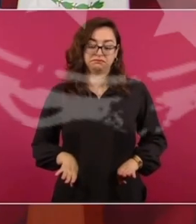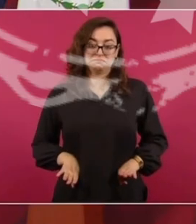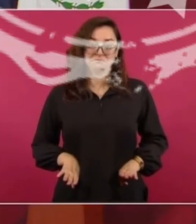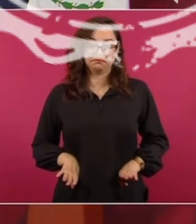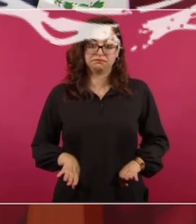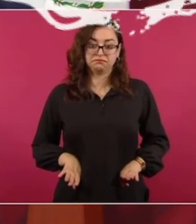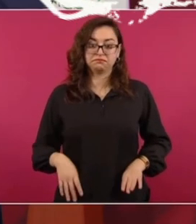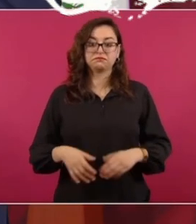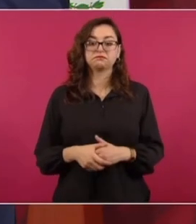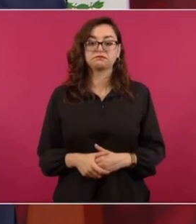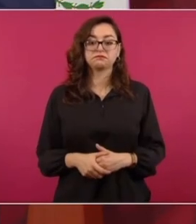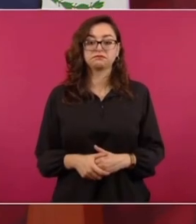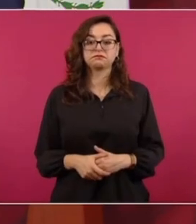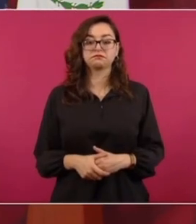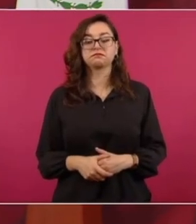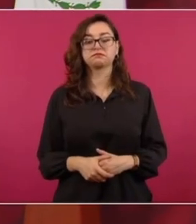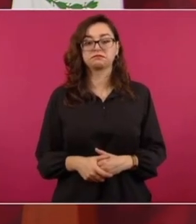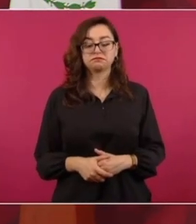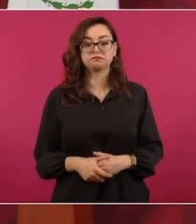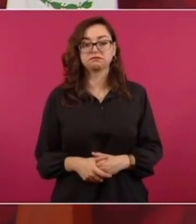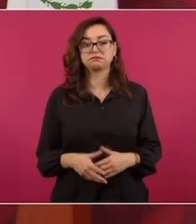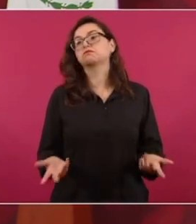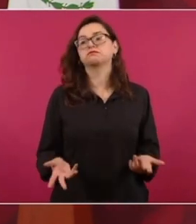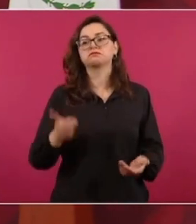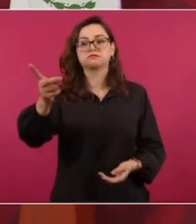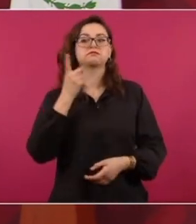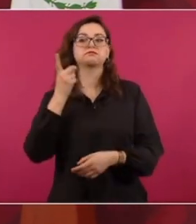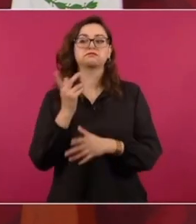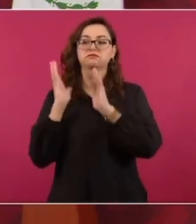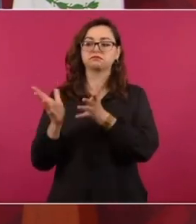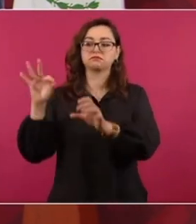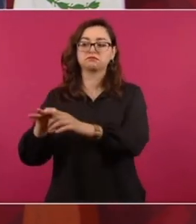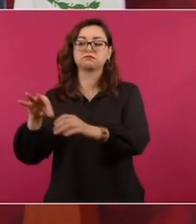Si los senadores deciden que no van a votar